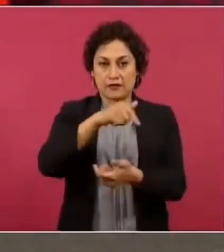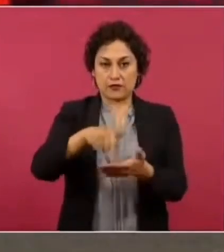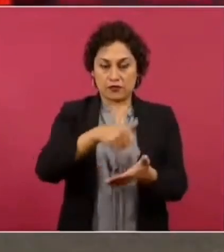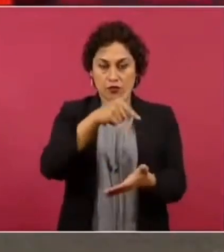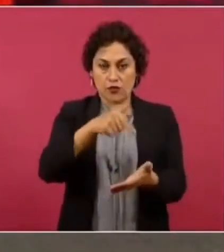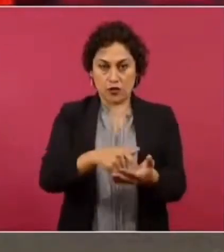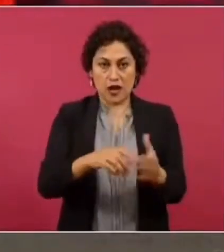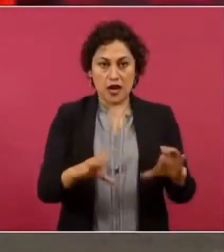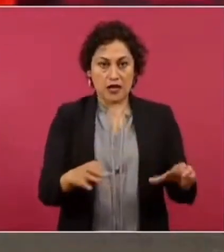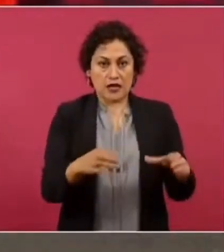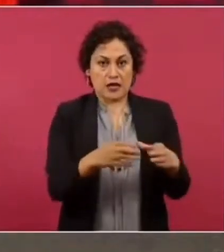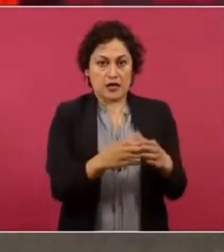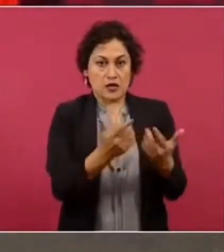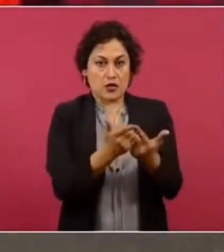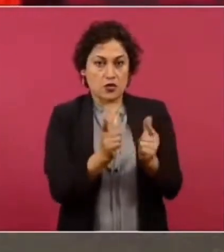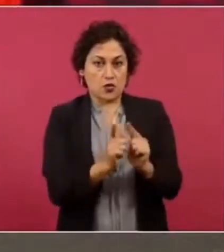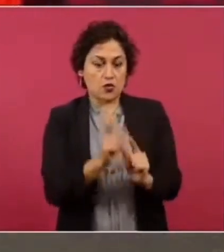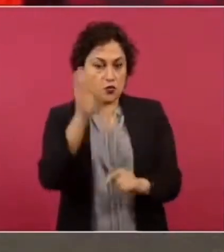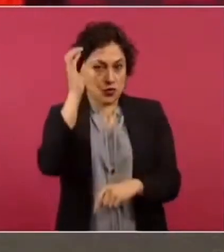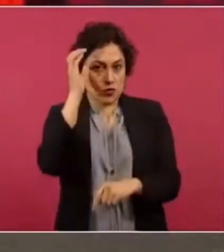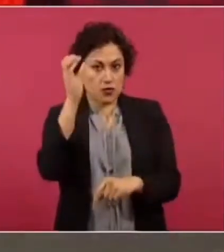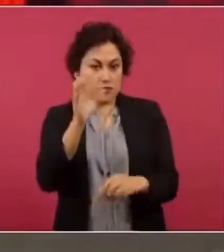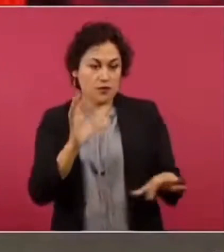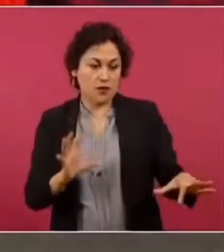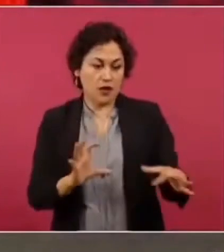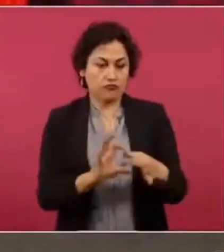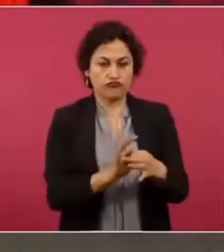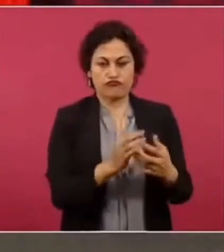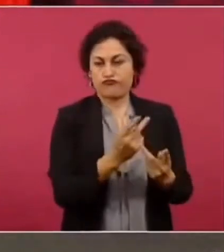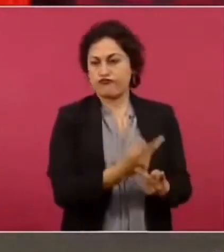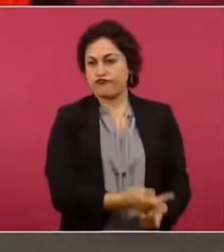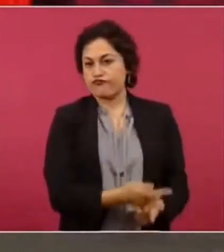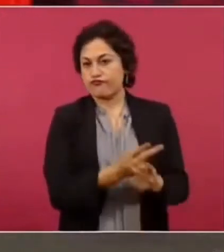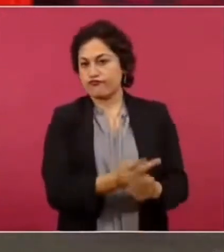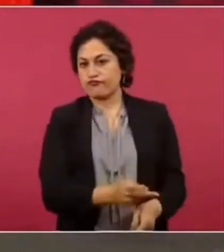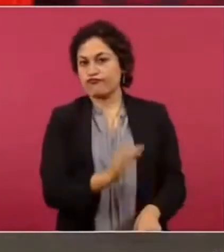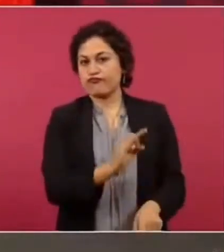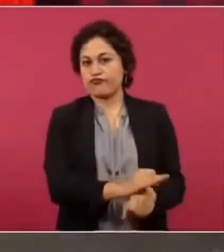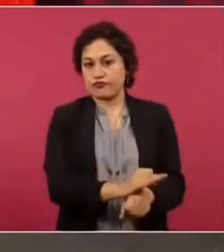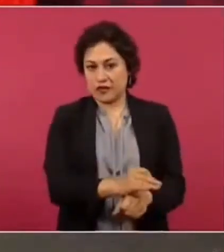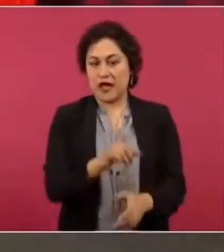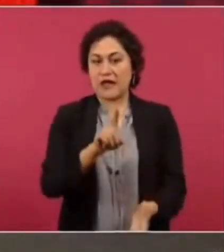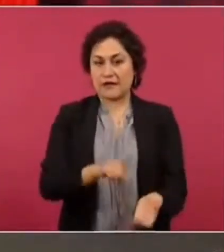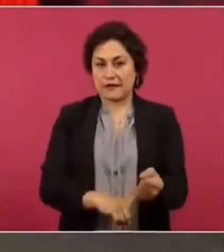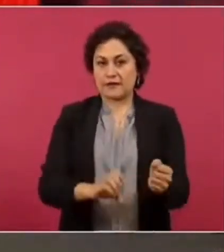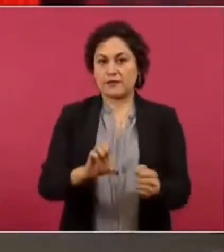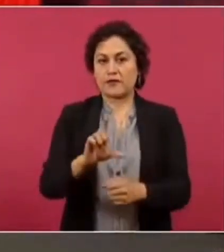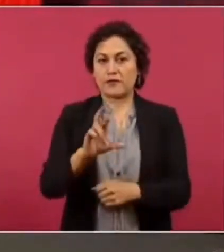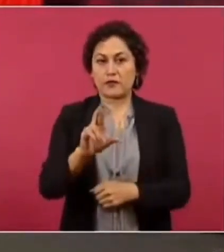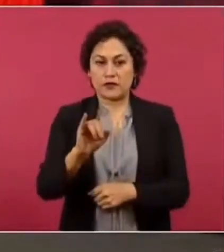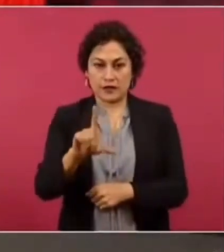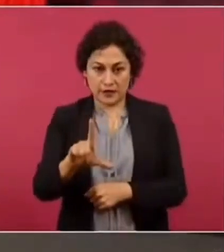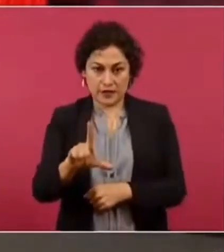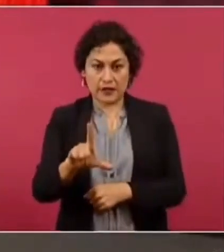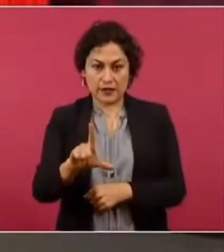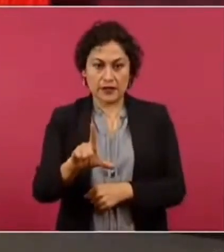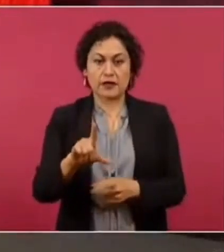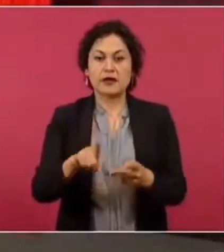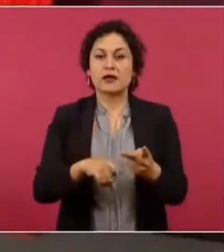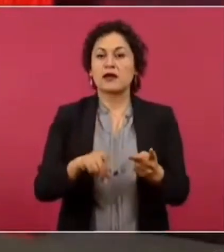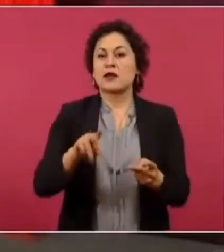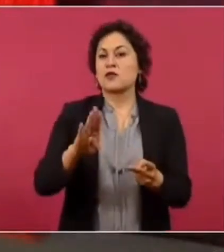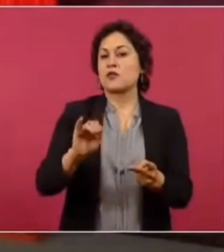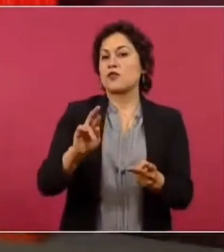actuaban ahí, en Kril y en Urique,